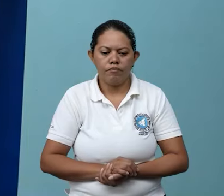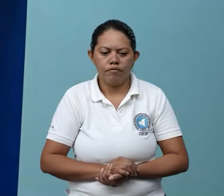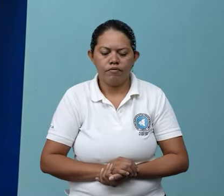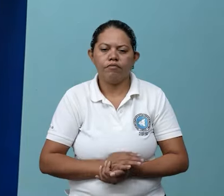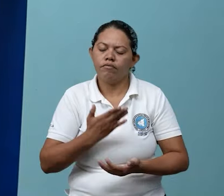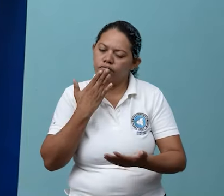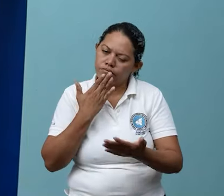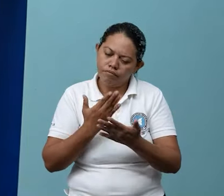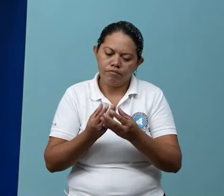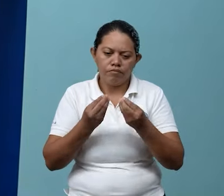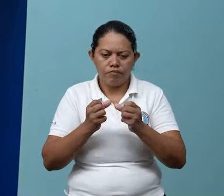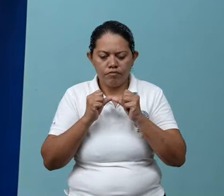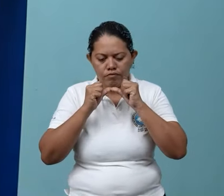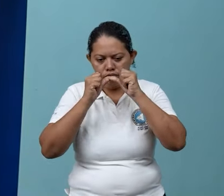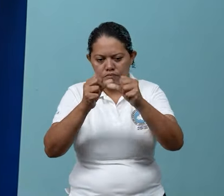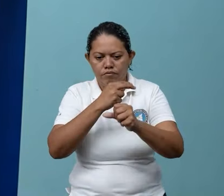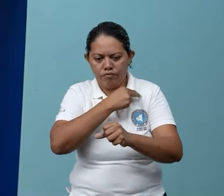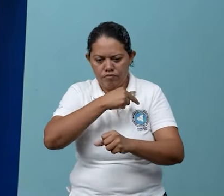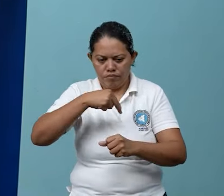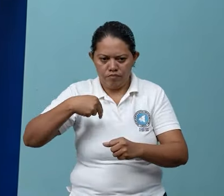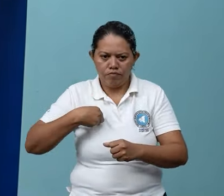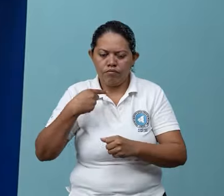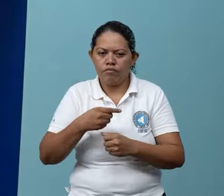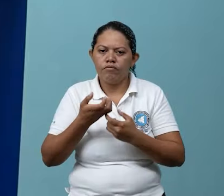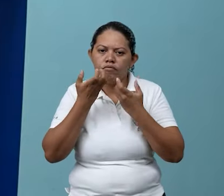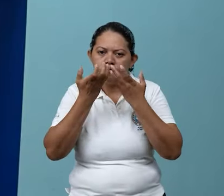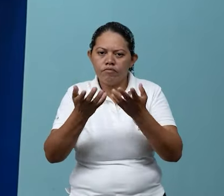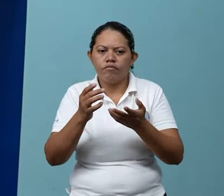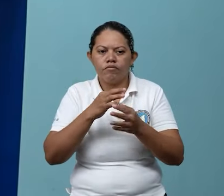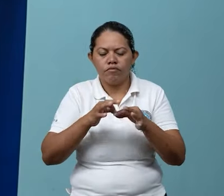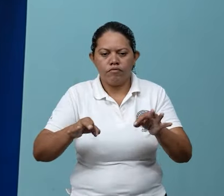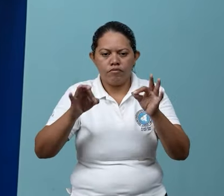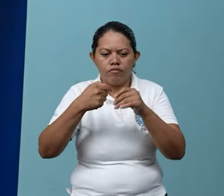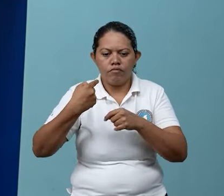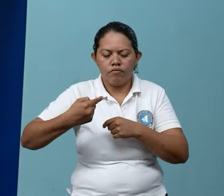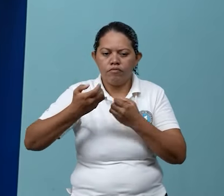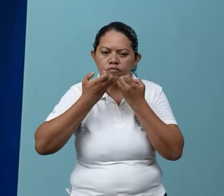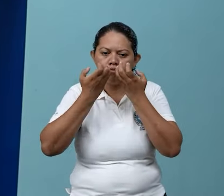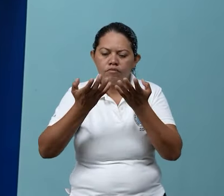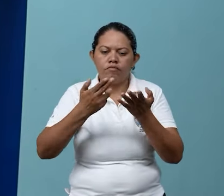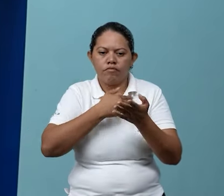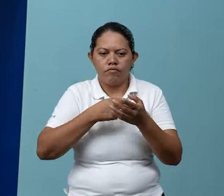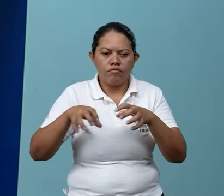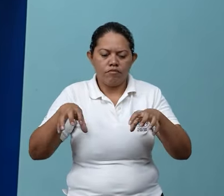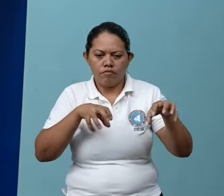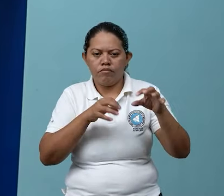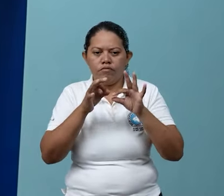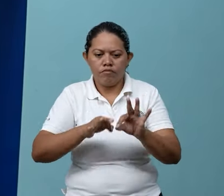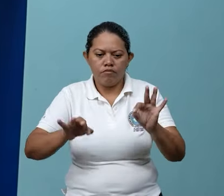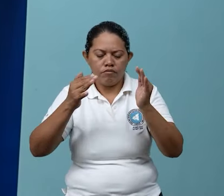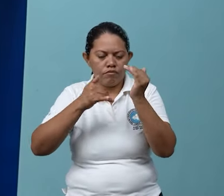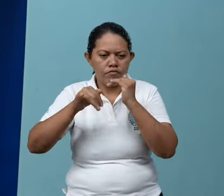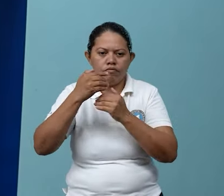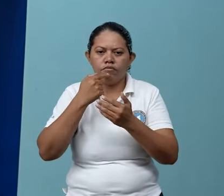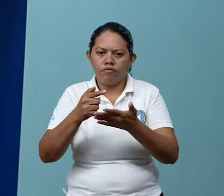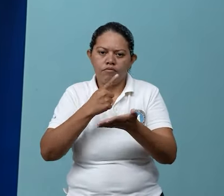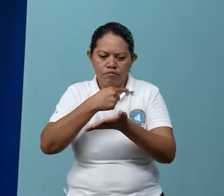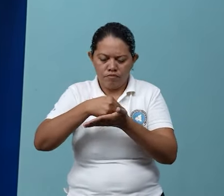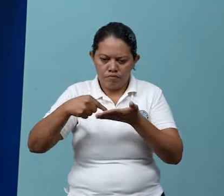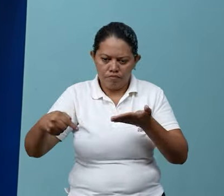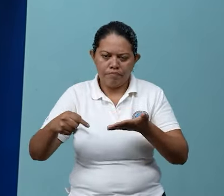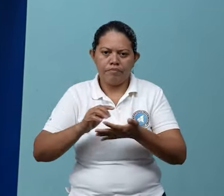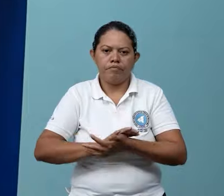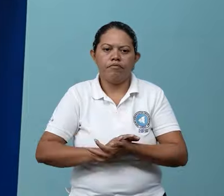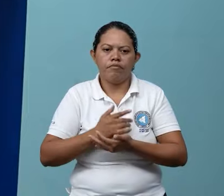Gracias por continuar con nosotros. Desde su segmento SINAPRED al día estas son las acciones más destacadas de la semana.